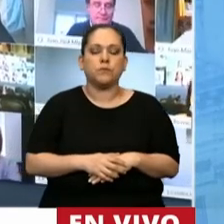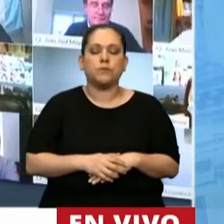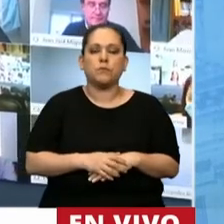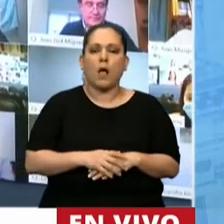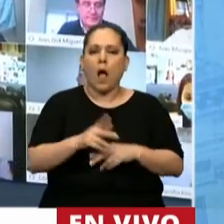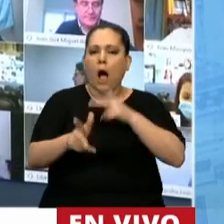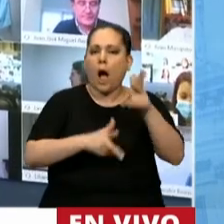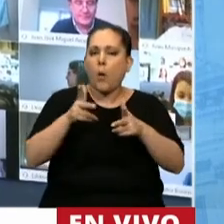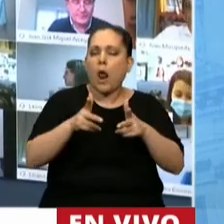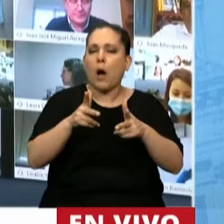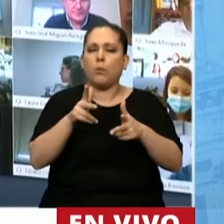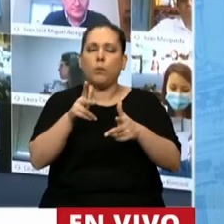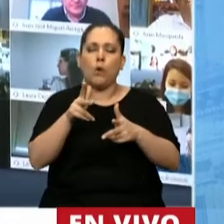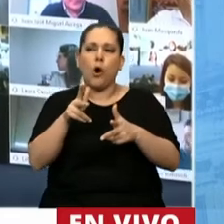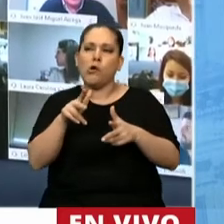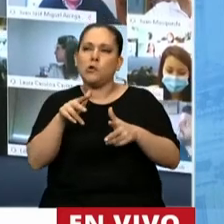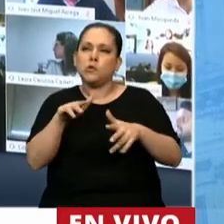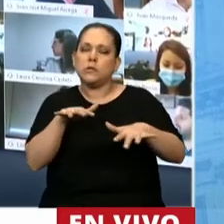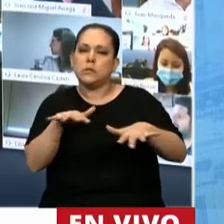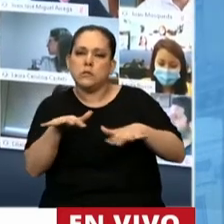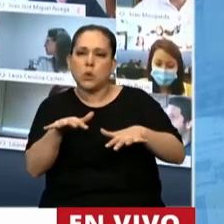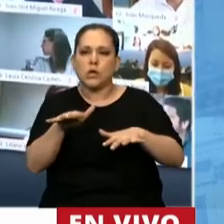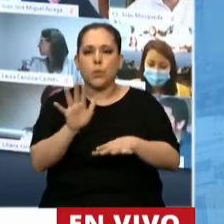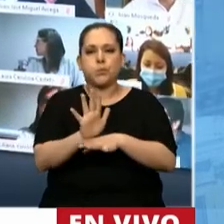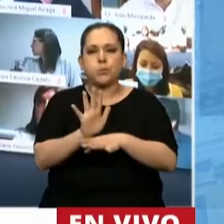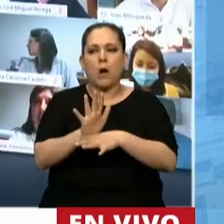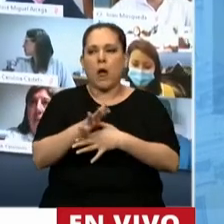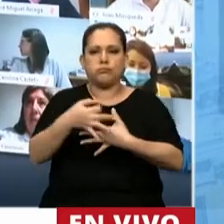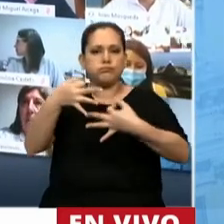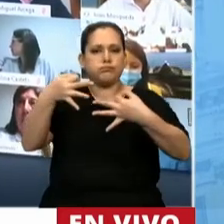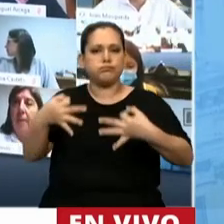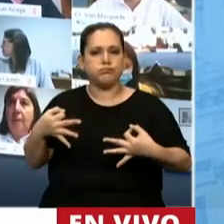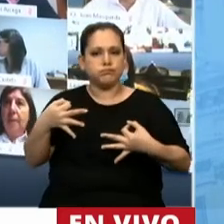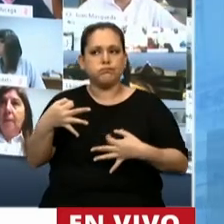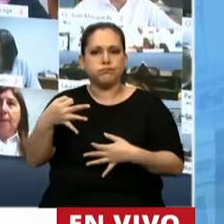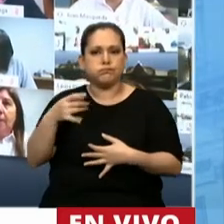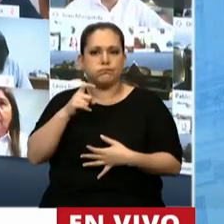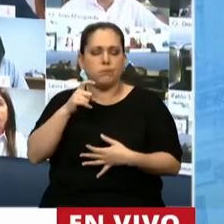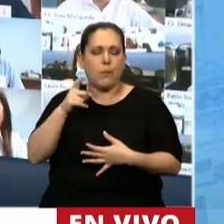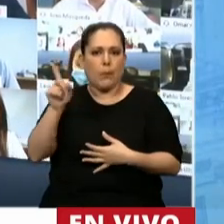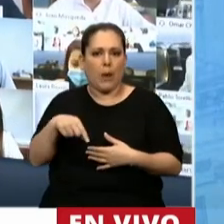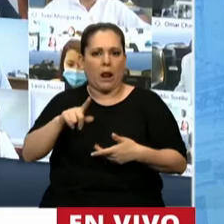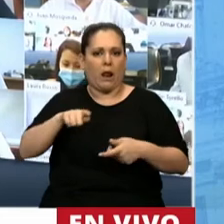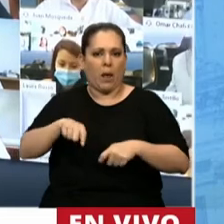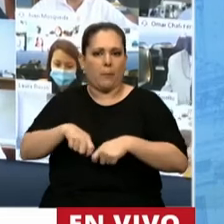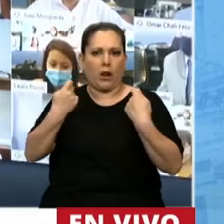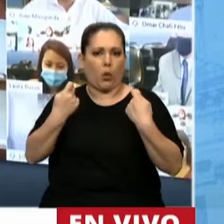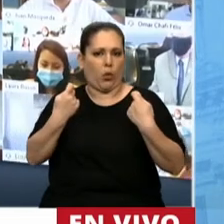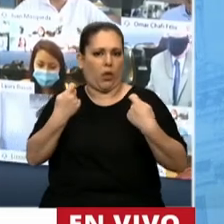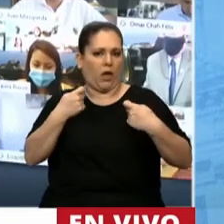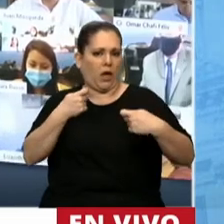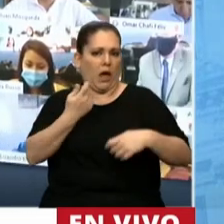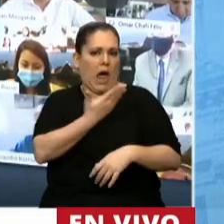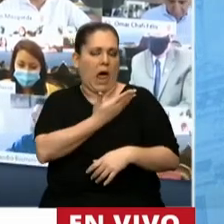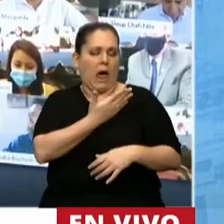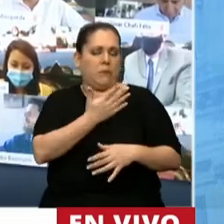hablamos de una insolvencia moral que determina un daño a la gestión, esto es, a la